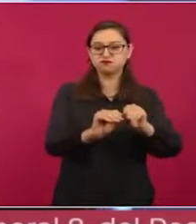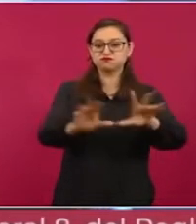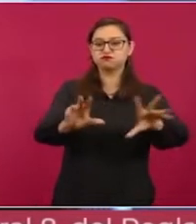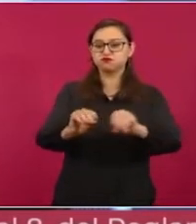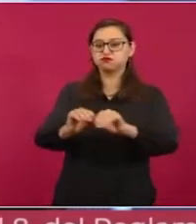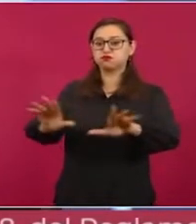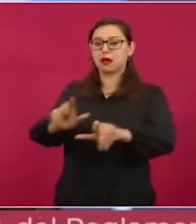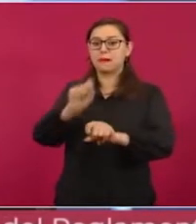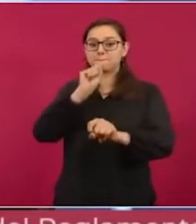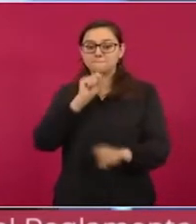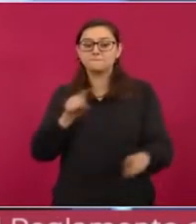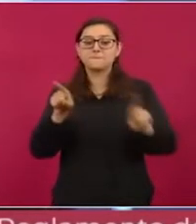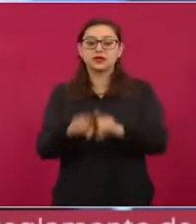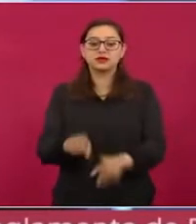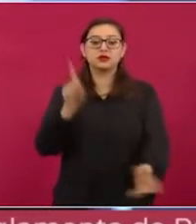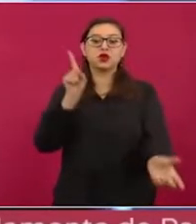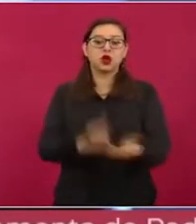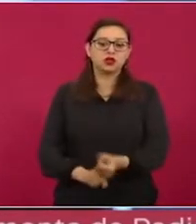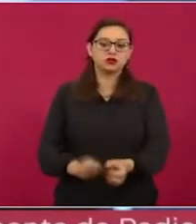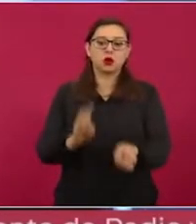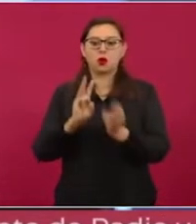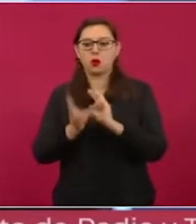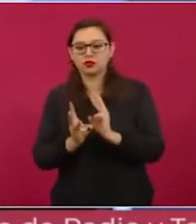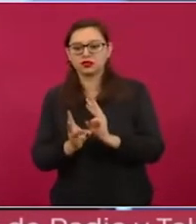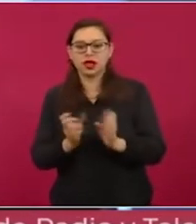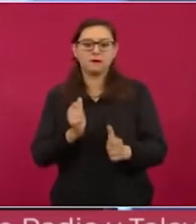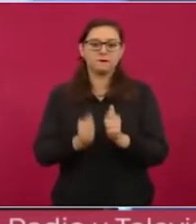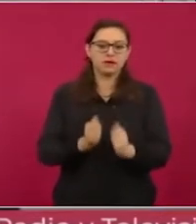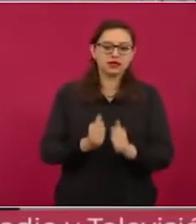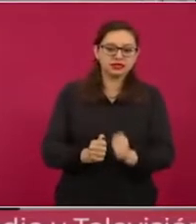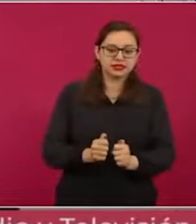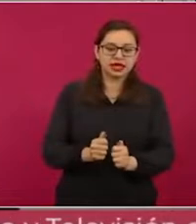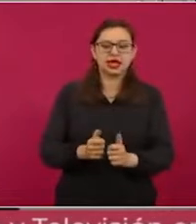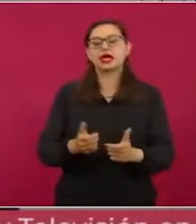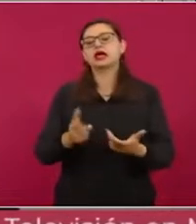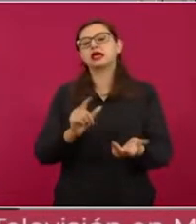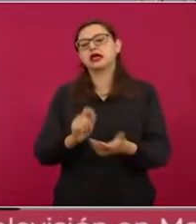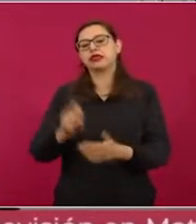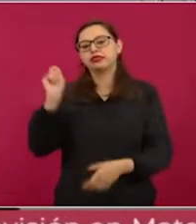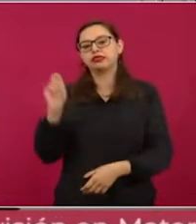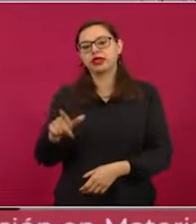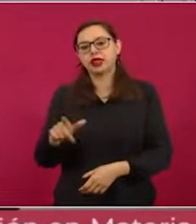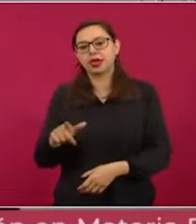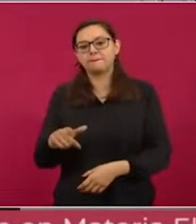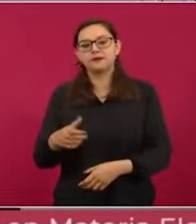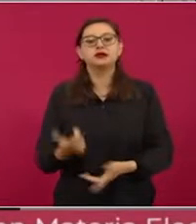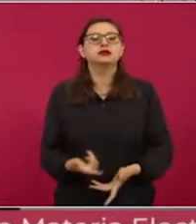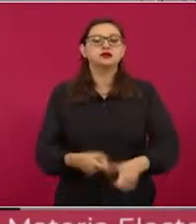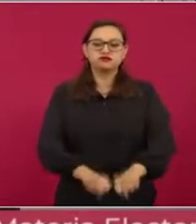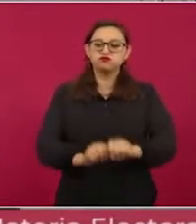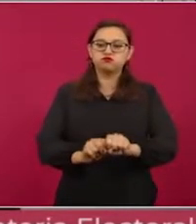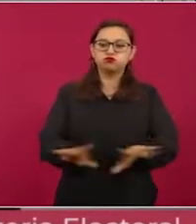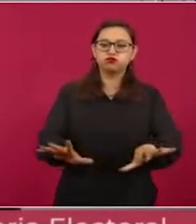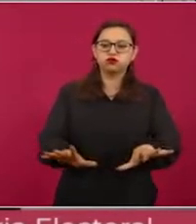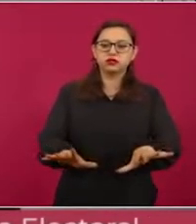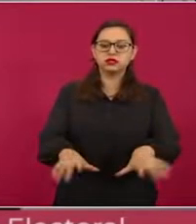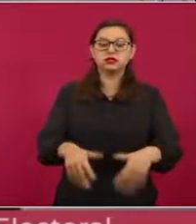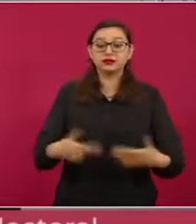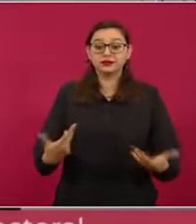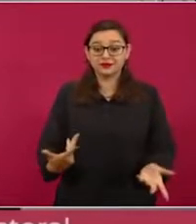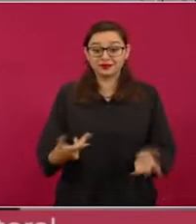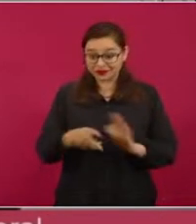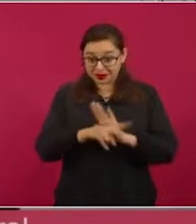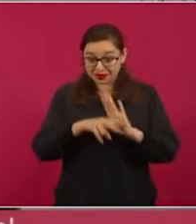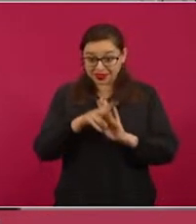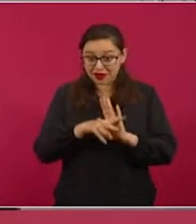aplicaciones de mensajería instantánea como WhatsApp y Telegram. El video armado es